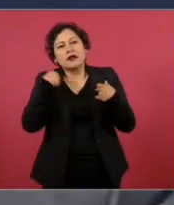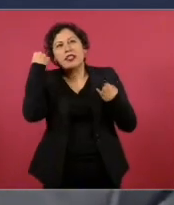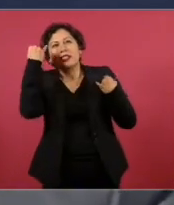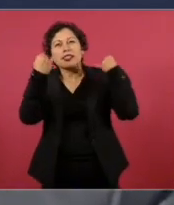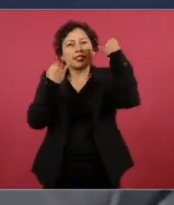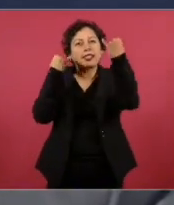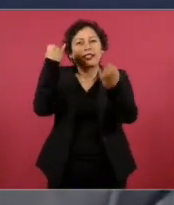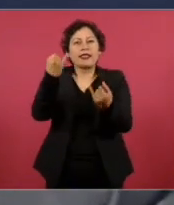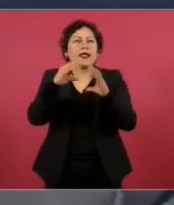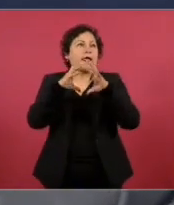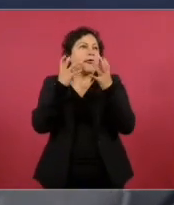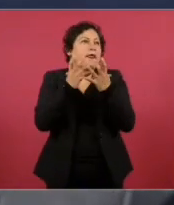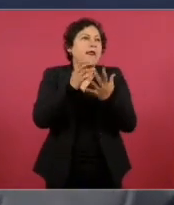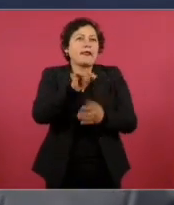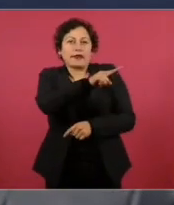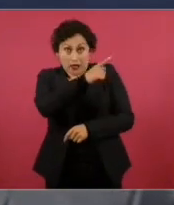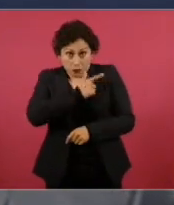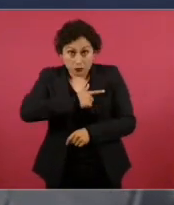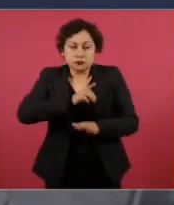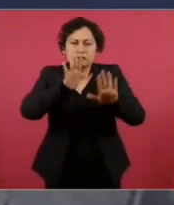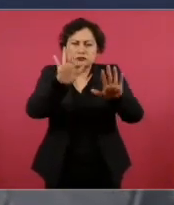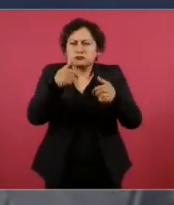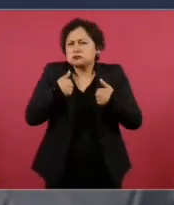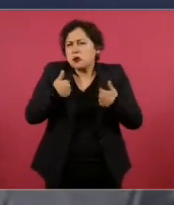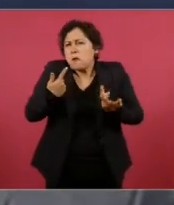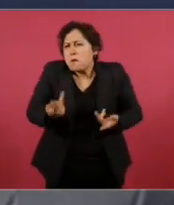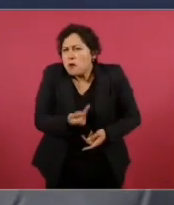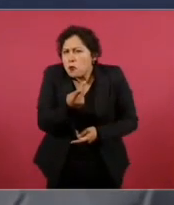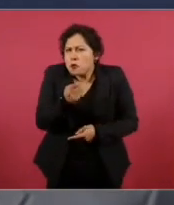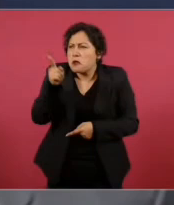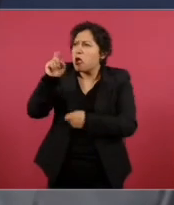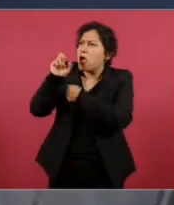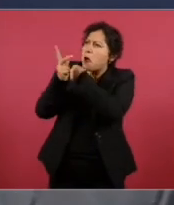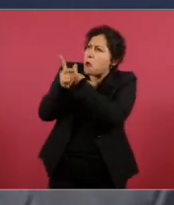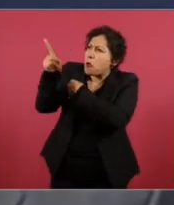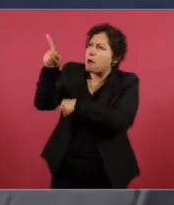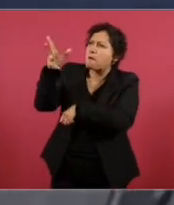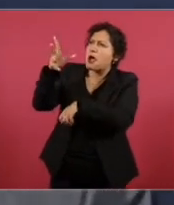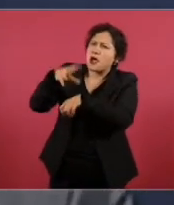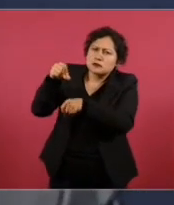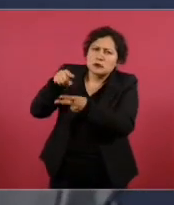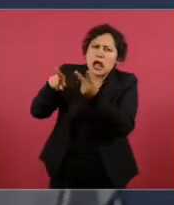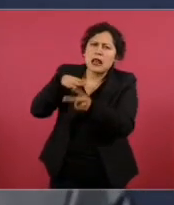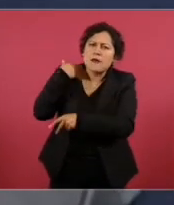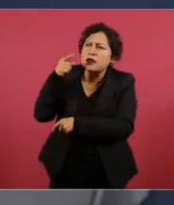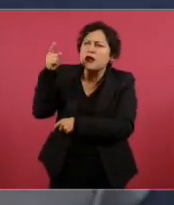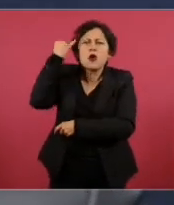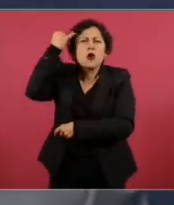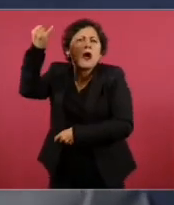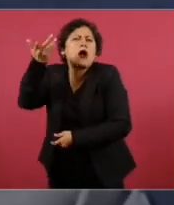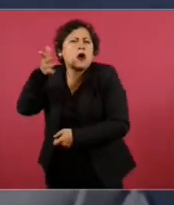van a decir en Europa los alemanes, los suizos? Es decir, en México realmente las cosas ya